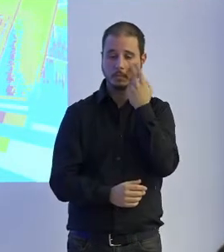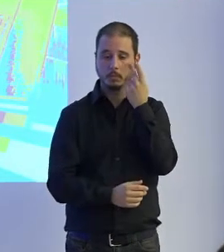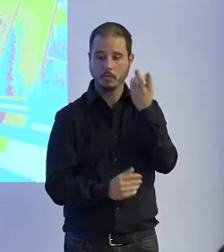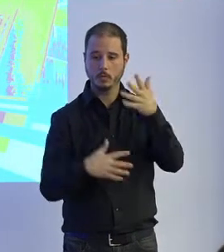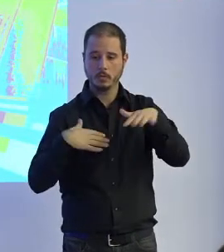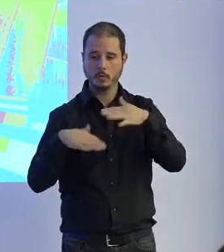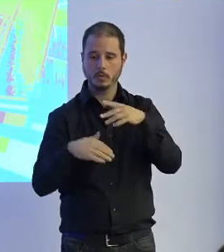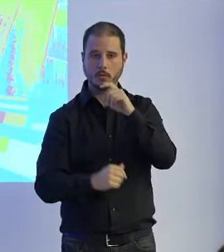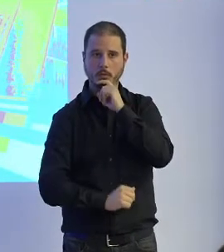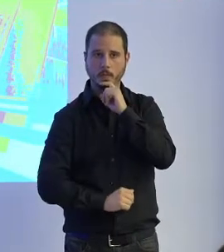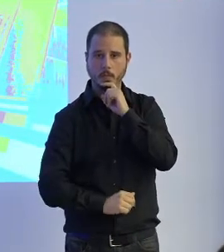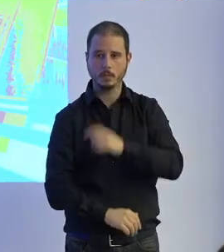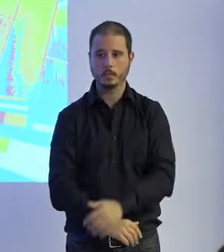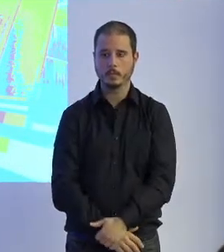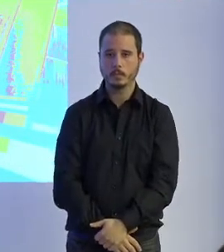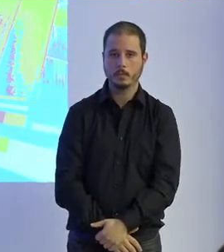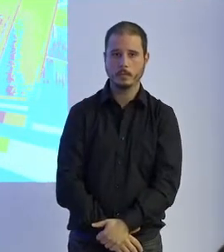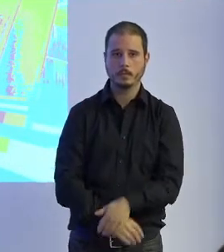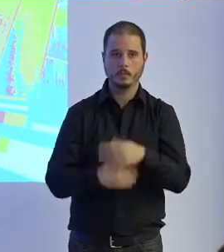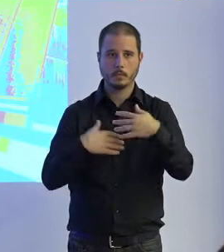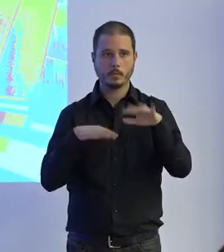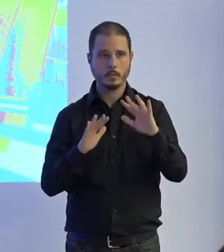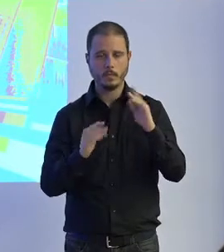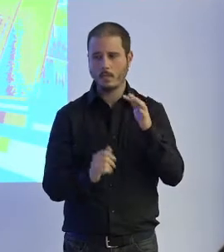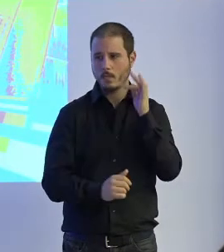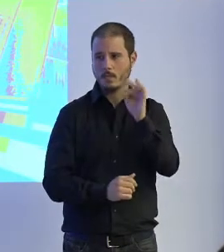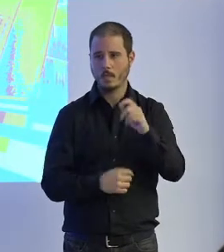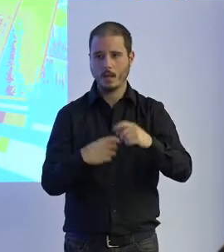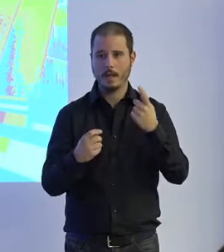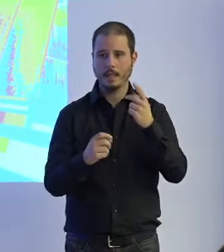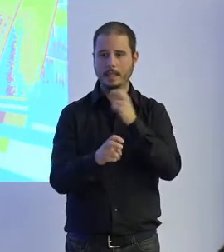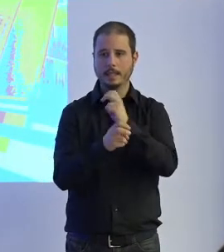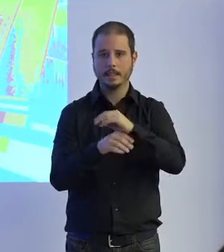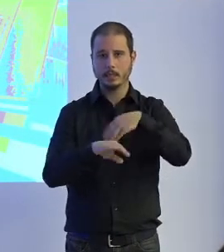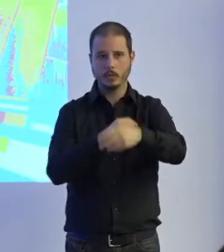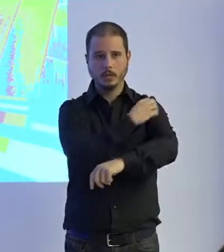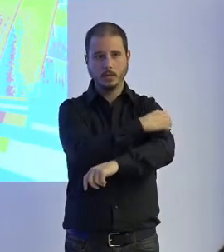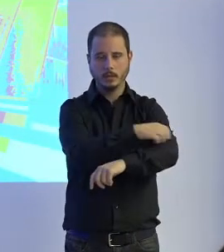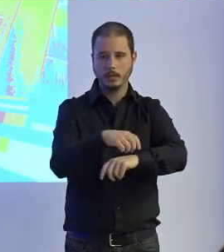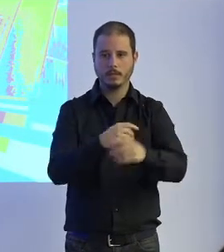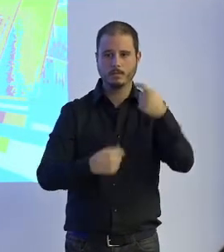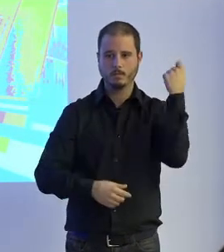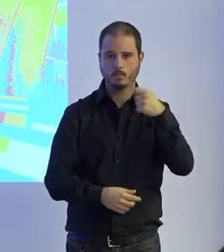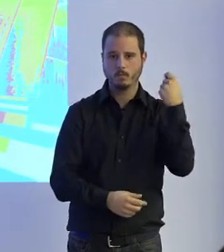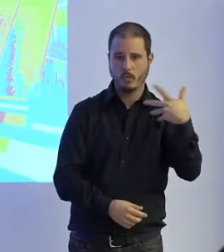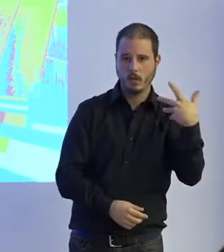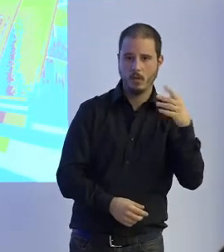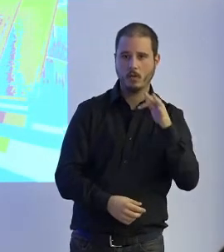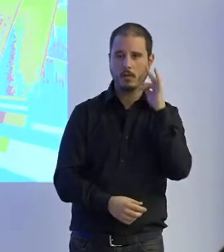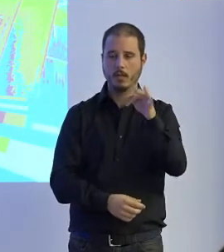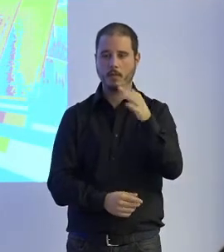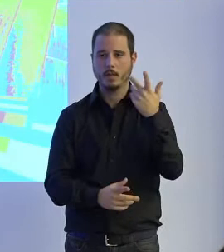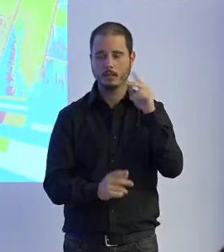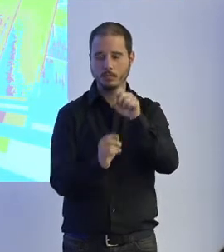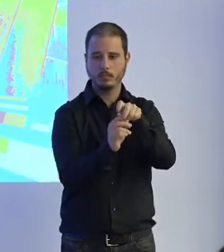cada uno de los conjuntos articulares pero además de ser muy caro desde el punto de vista de la solución es muy caro a la obra operativa